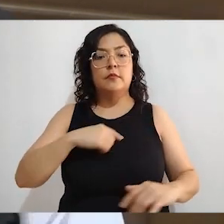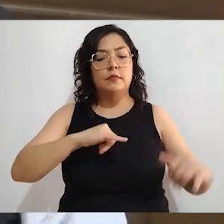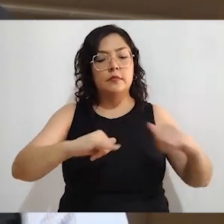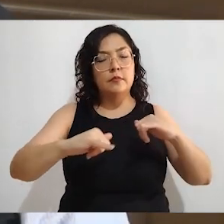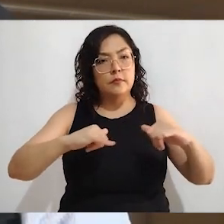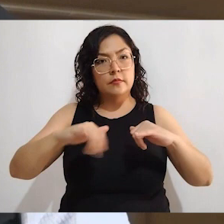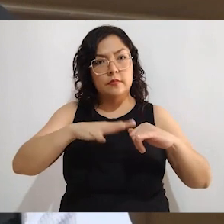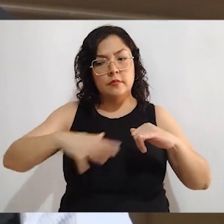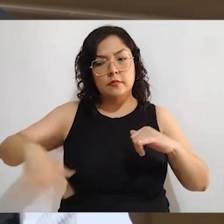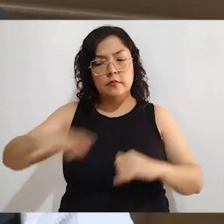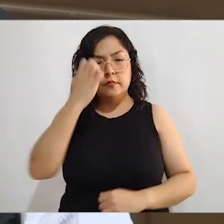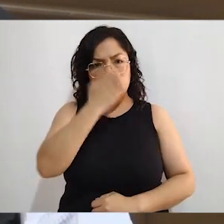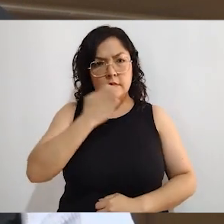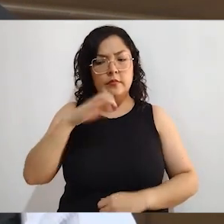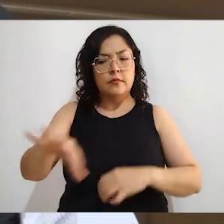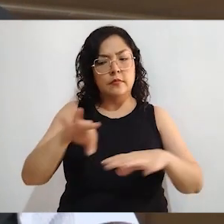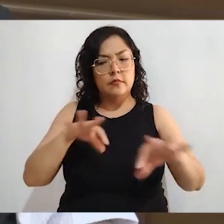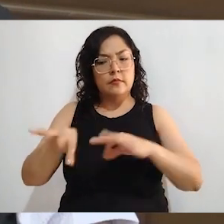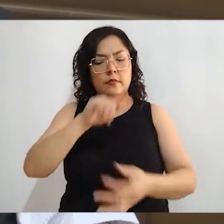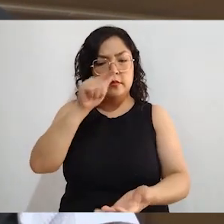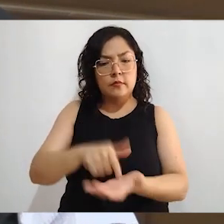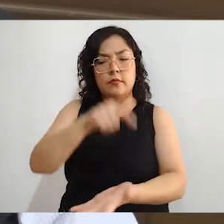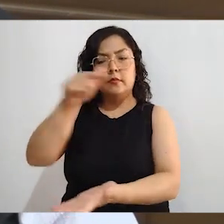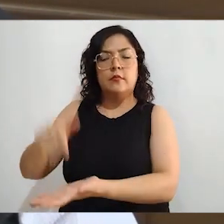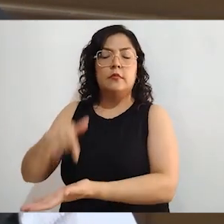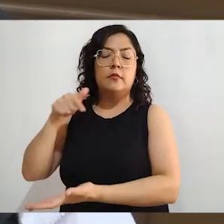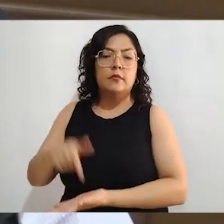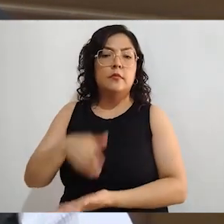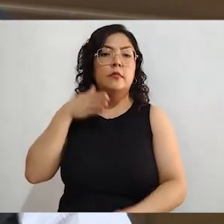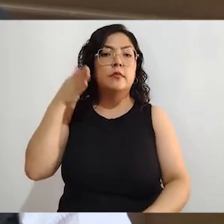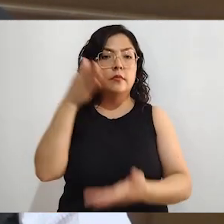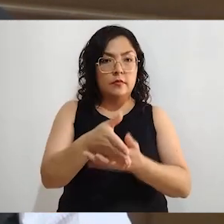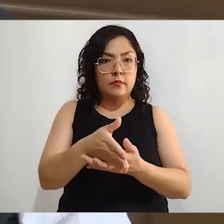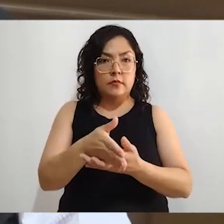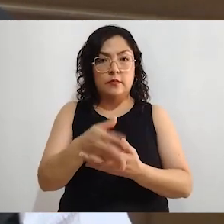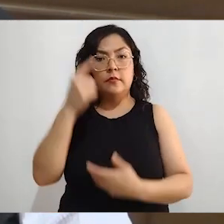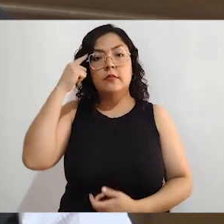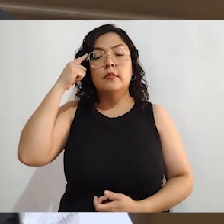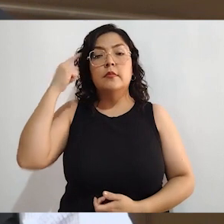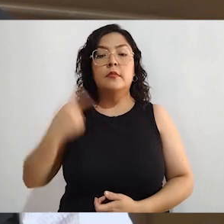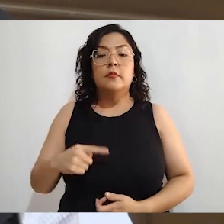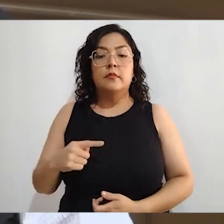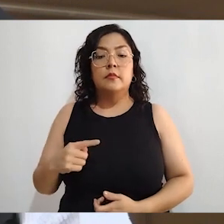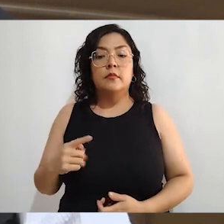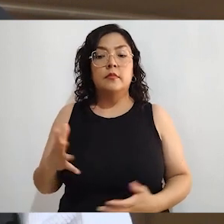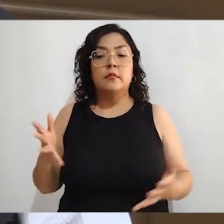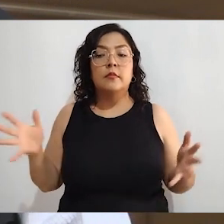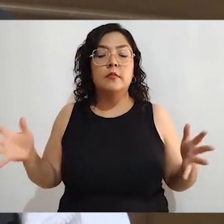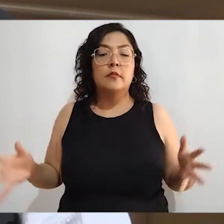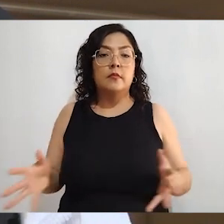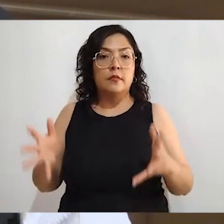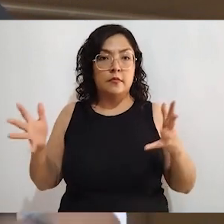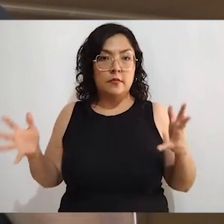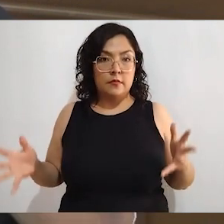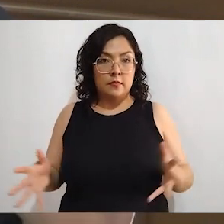Incluso, también tenemos previsto llevar a cabo acciones más bien deportivas